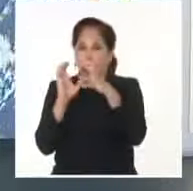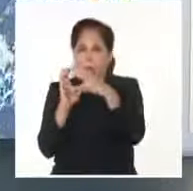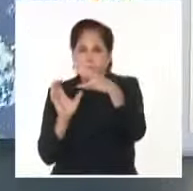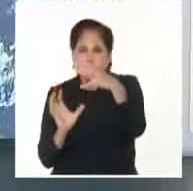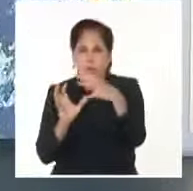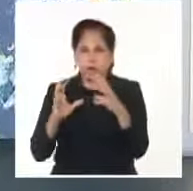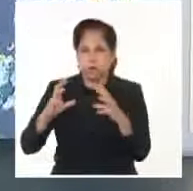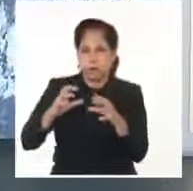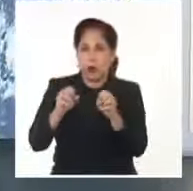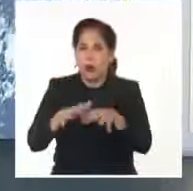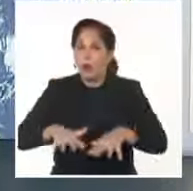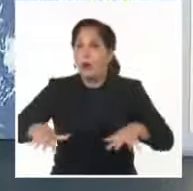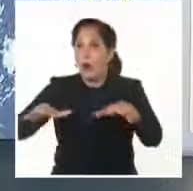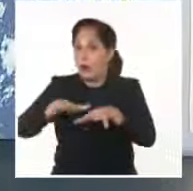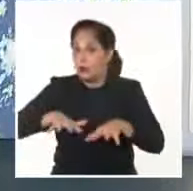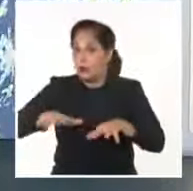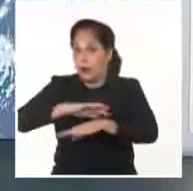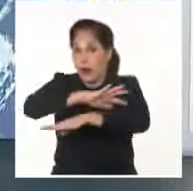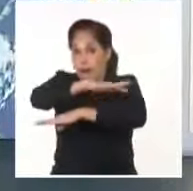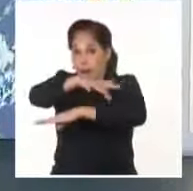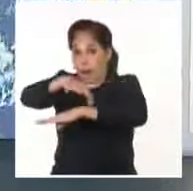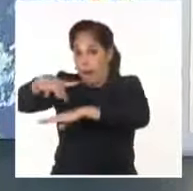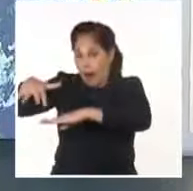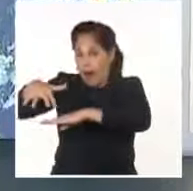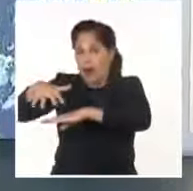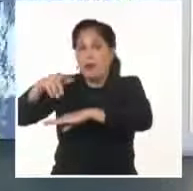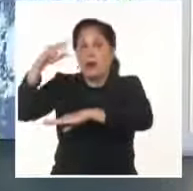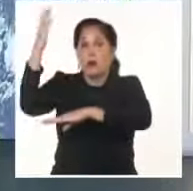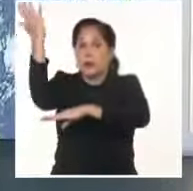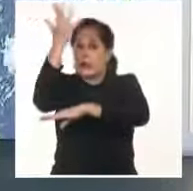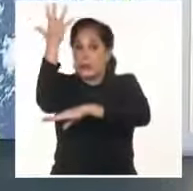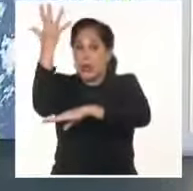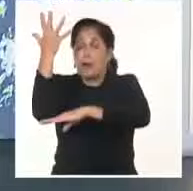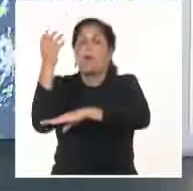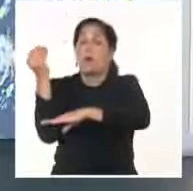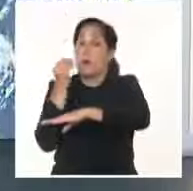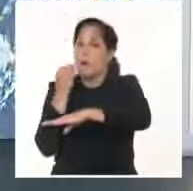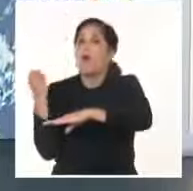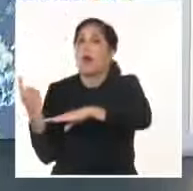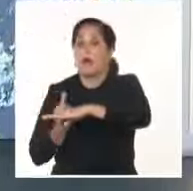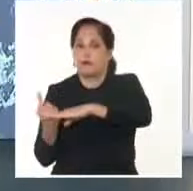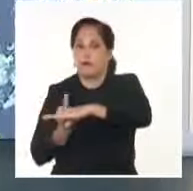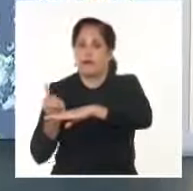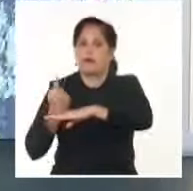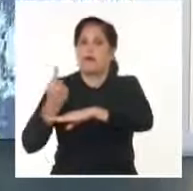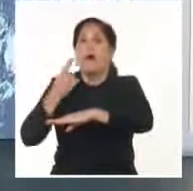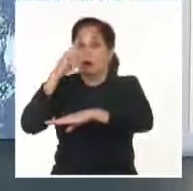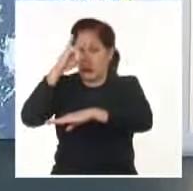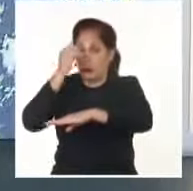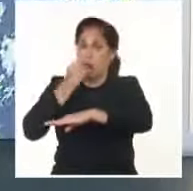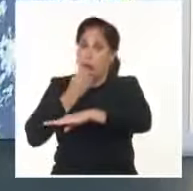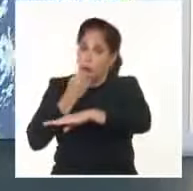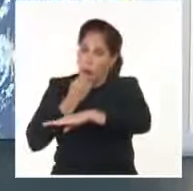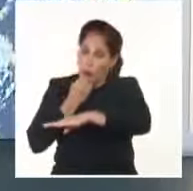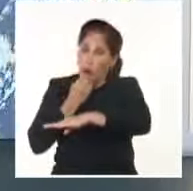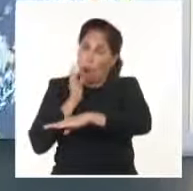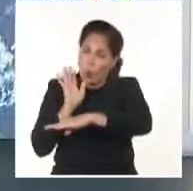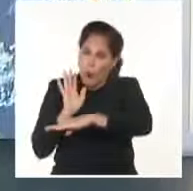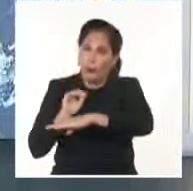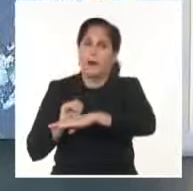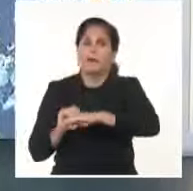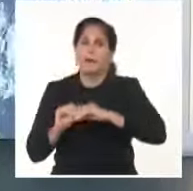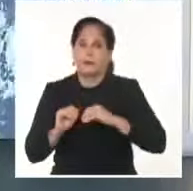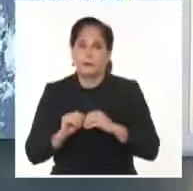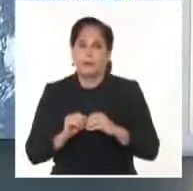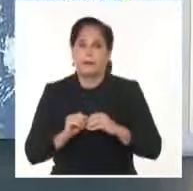las condiciones tanto en el mar como en la atmósfera serán favorables para que gane en intensidad y también pueda llegar incluso a convertirse